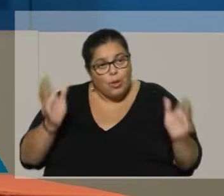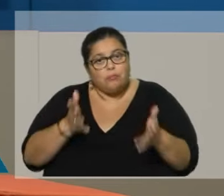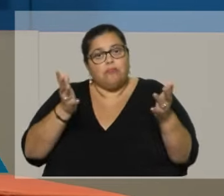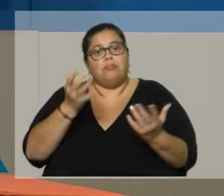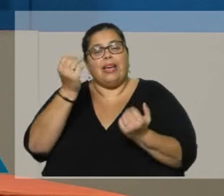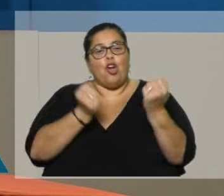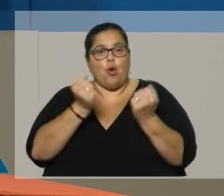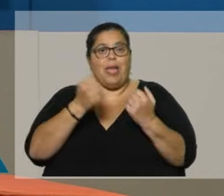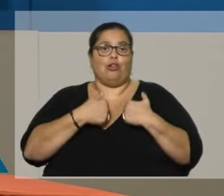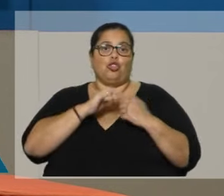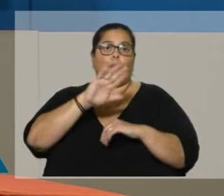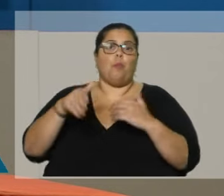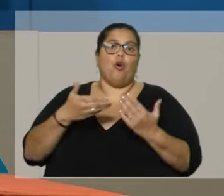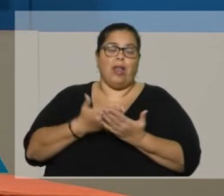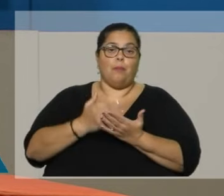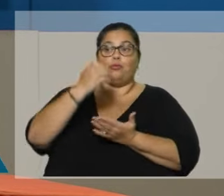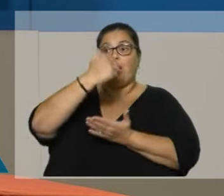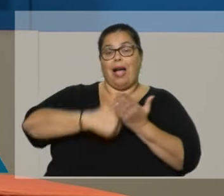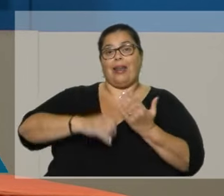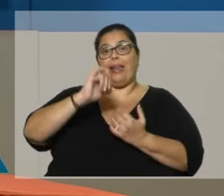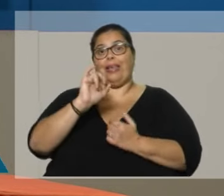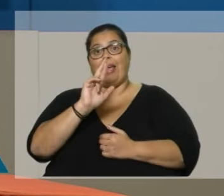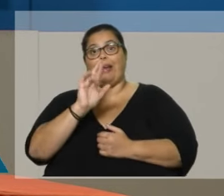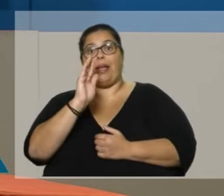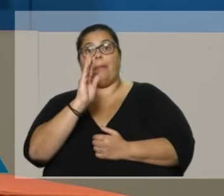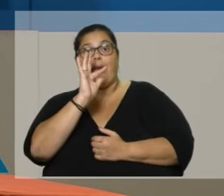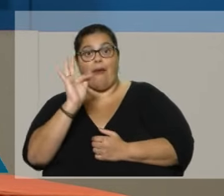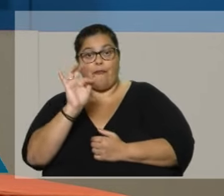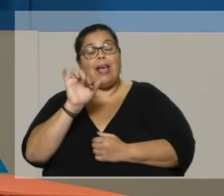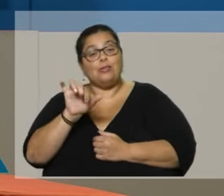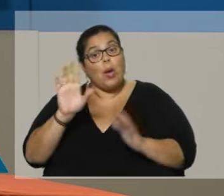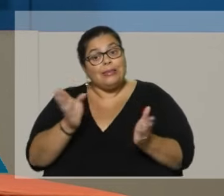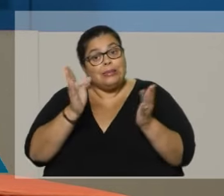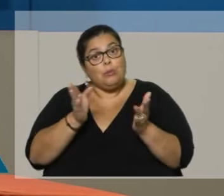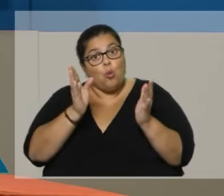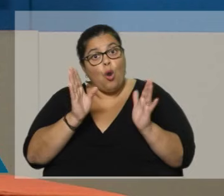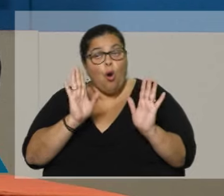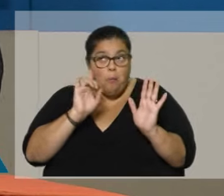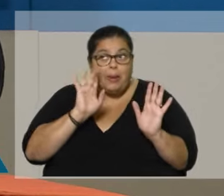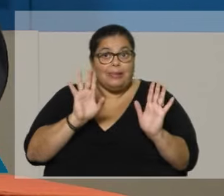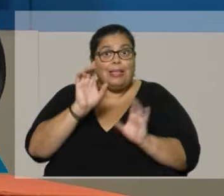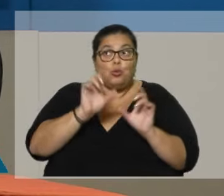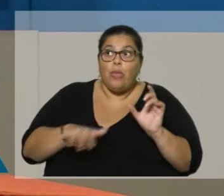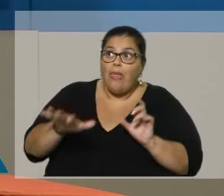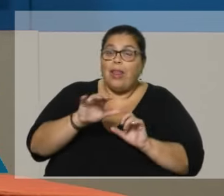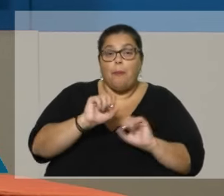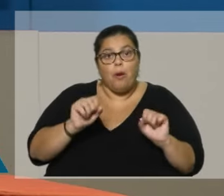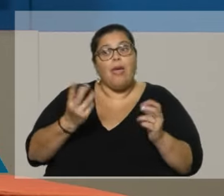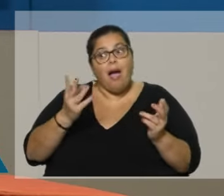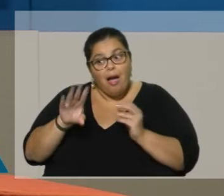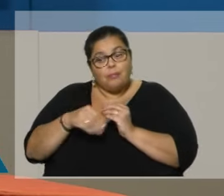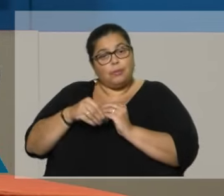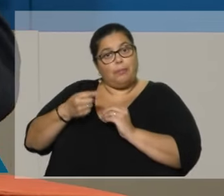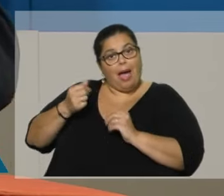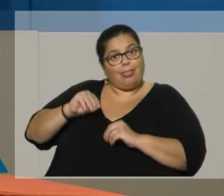Para eso nosotros proponemos eliminar el IRPF. Creemos que es un estímulo interesante para la ciudadanía, para que tenga un dinero más